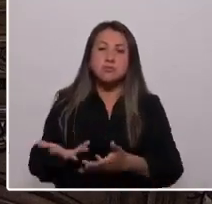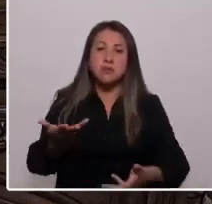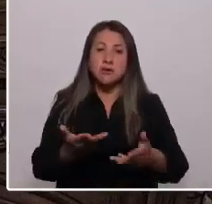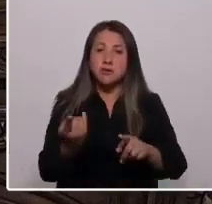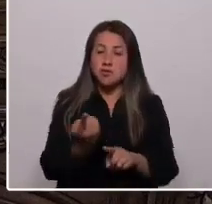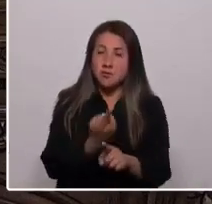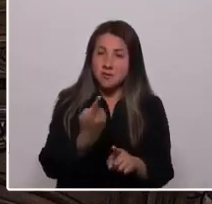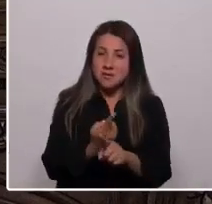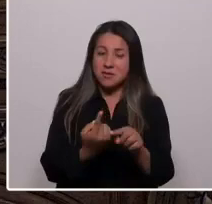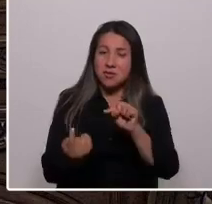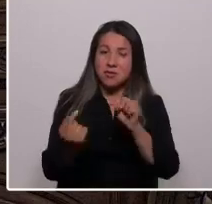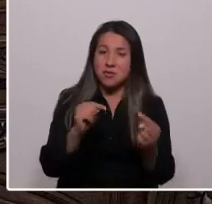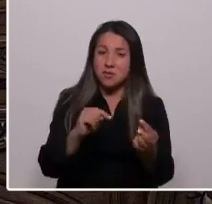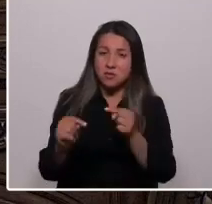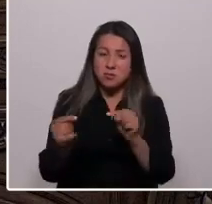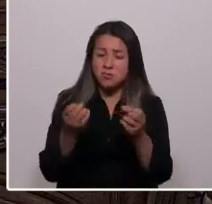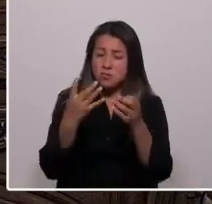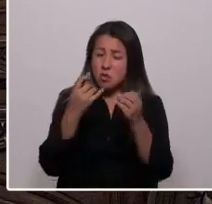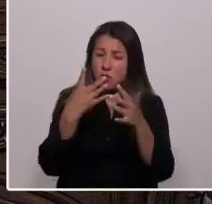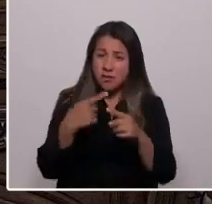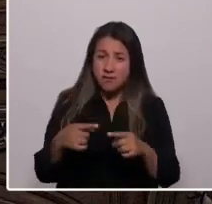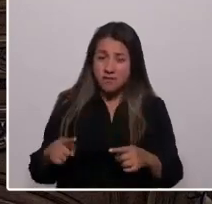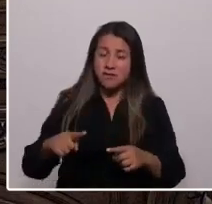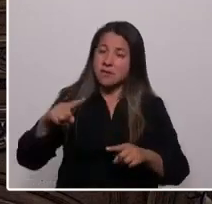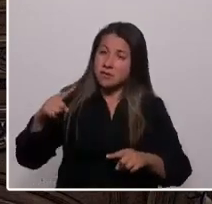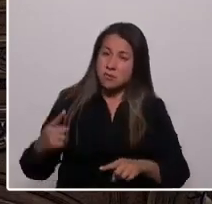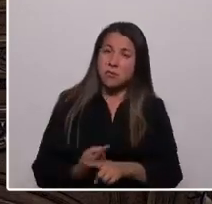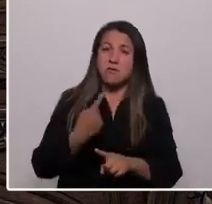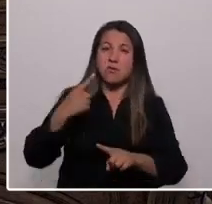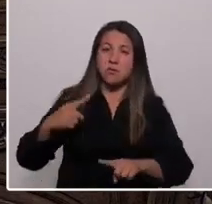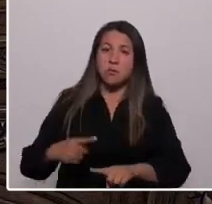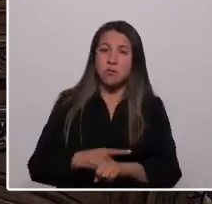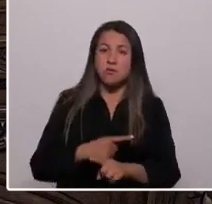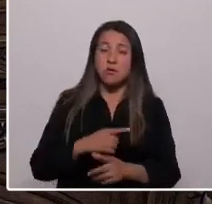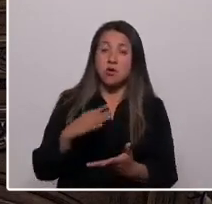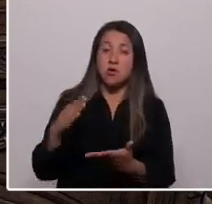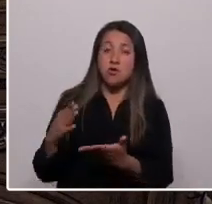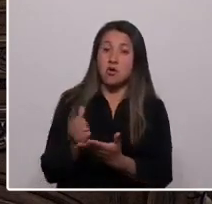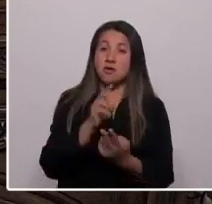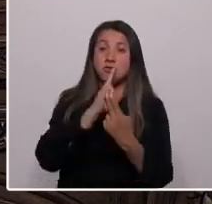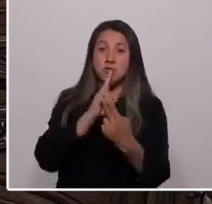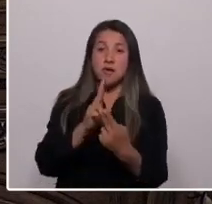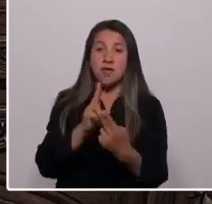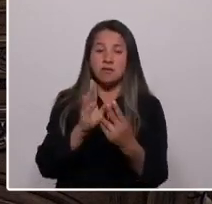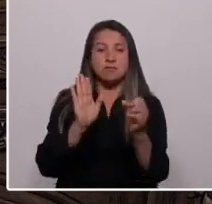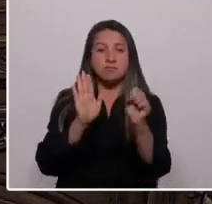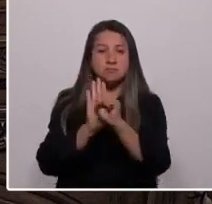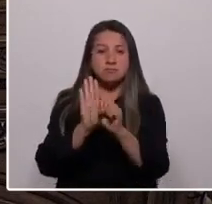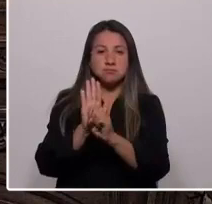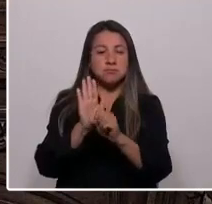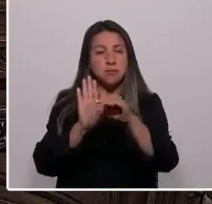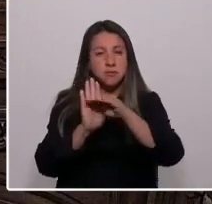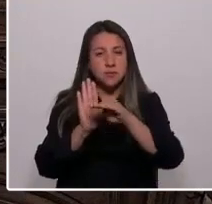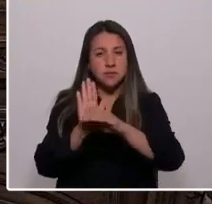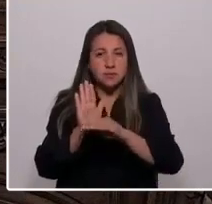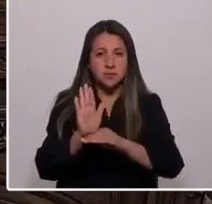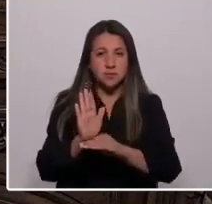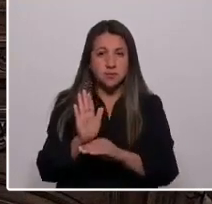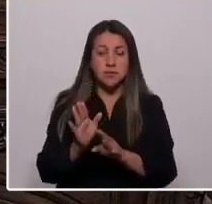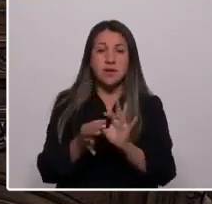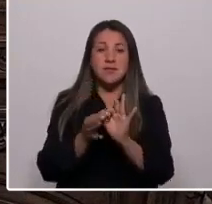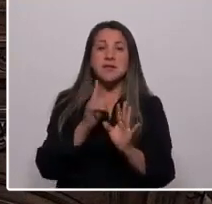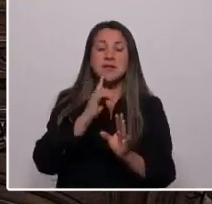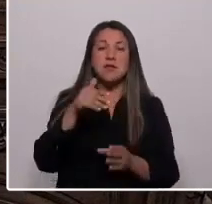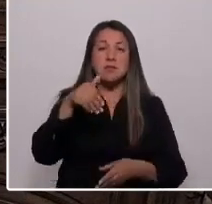una y otra vez, hasta que logremos alcanzar un resultado, un articulado, a través de las votaciones en esta